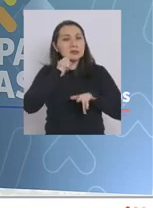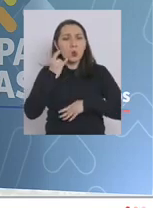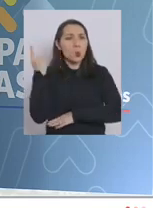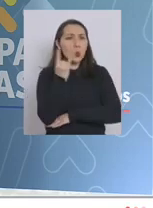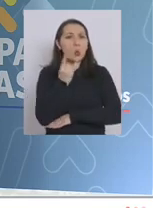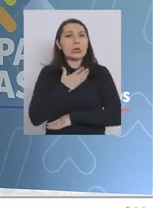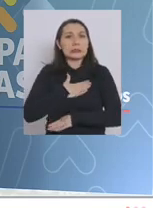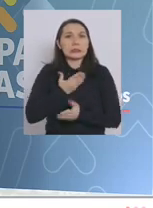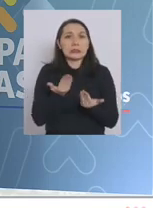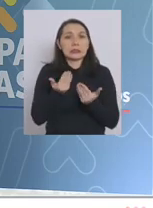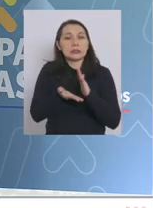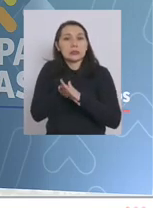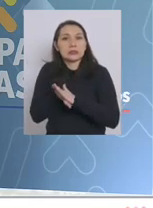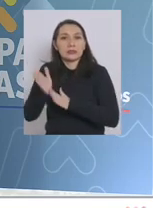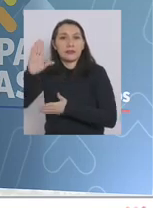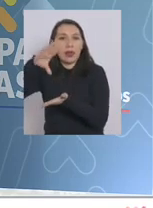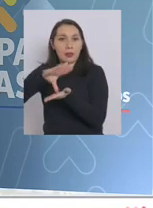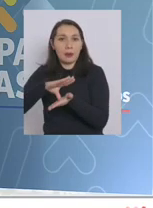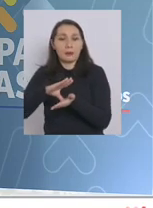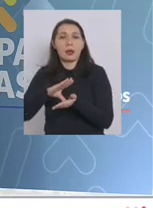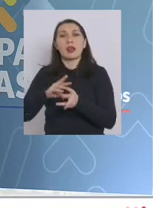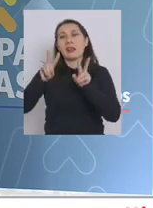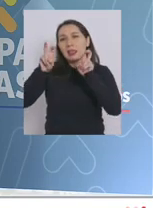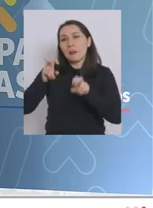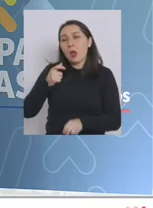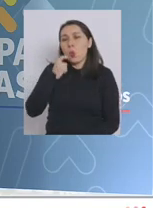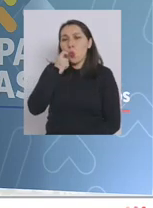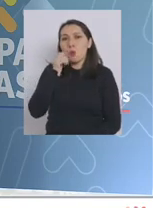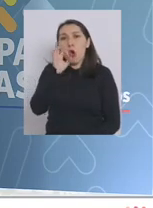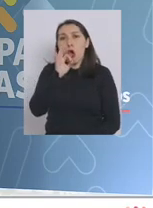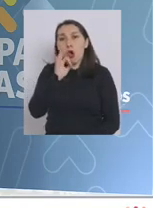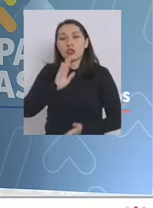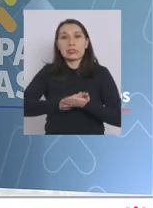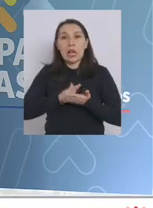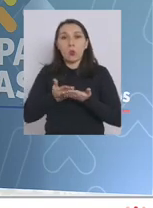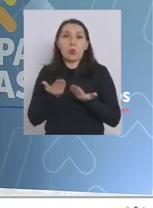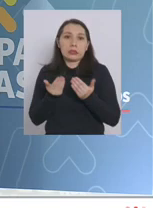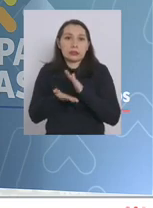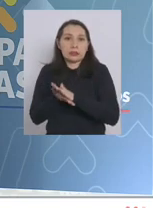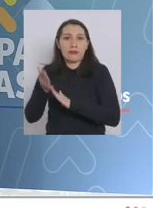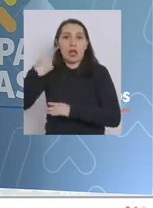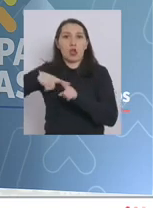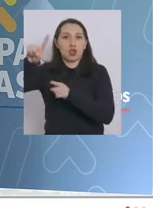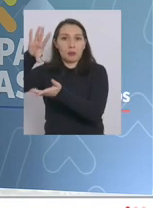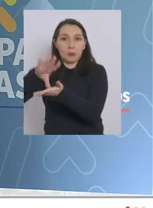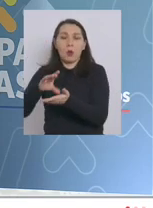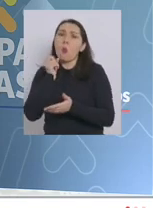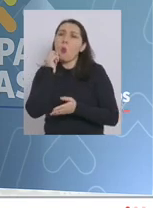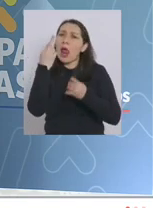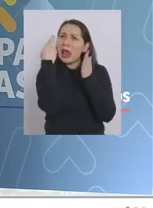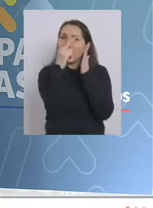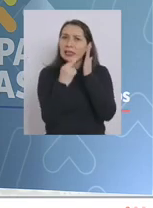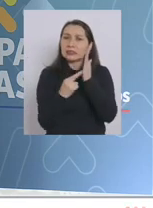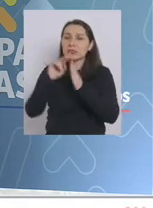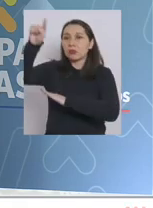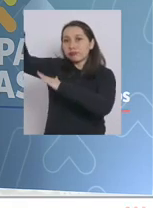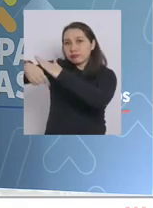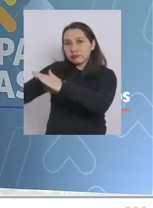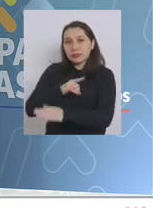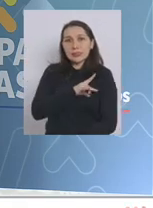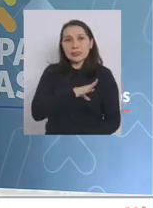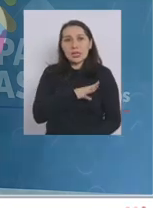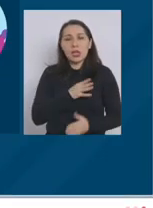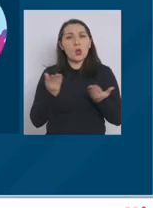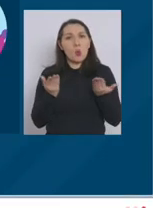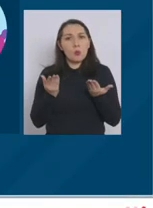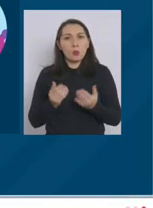urgente y calificado, de carácter humanitario o de salud. Recordemos cuáles son los requisitos de ingreso al país.